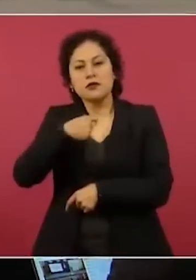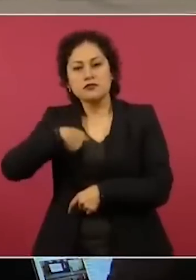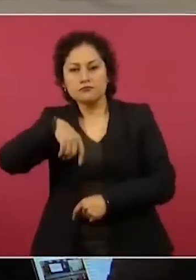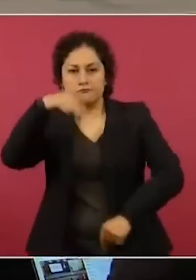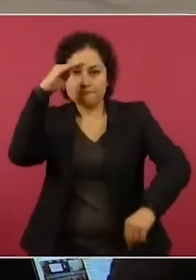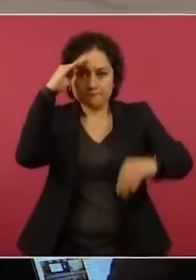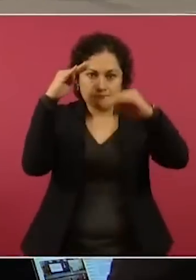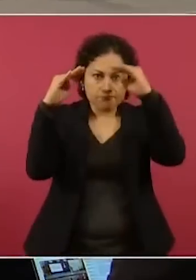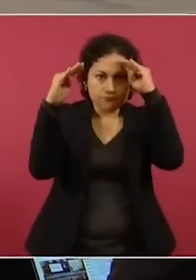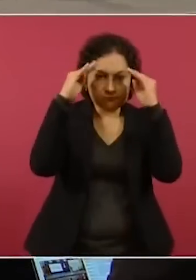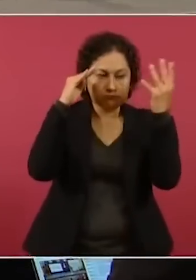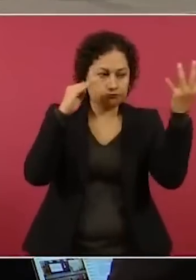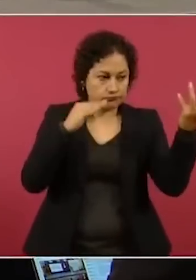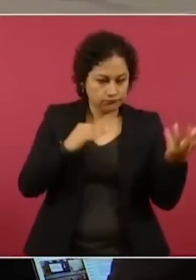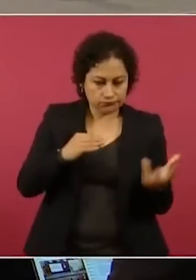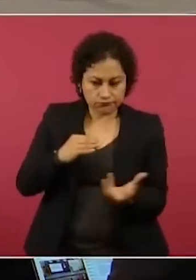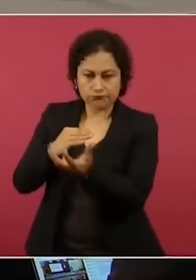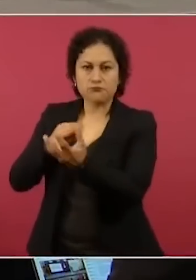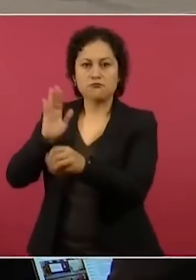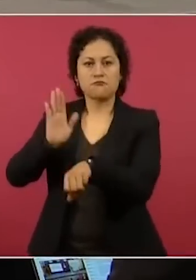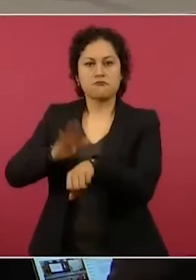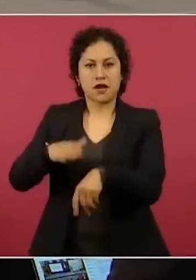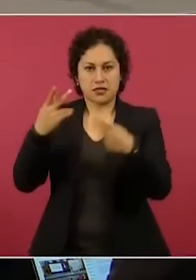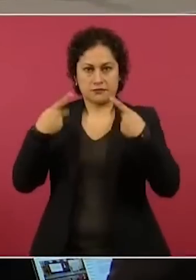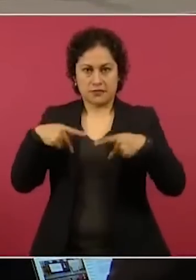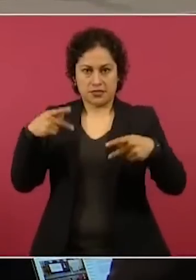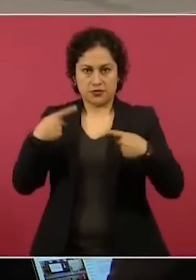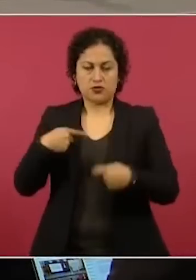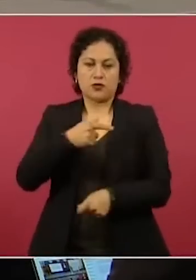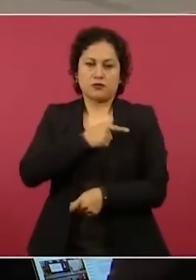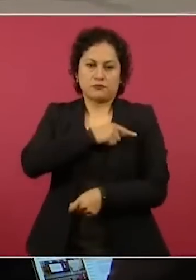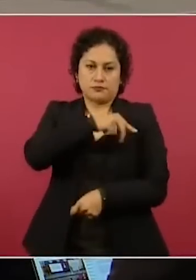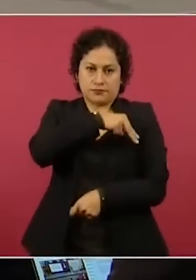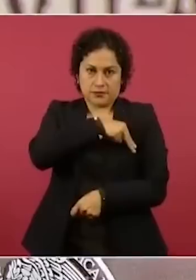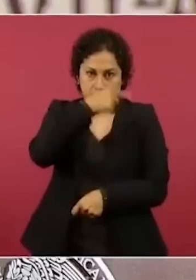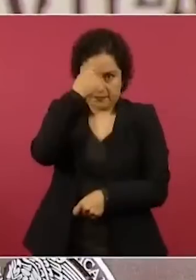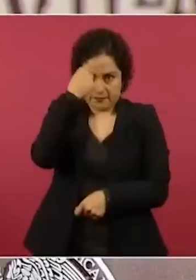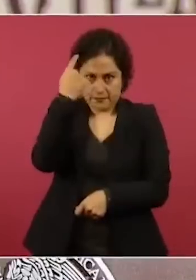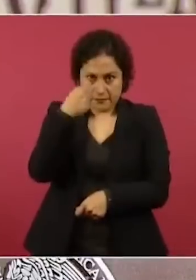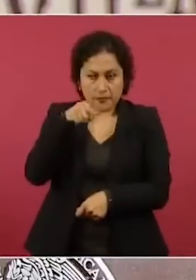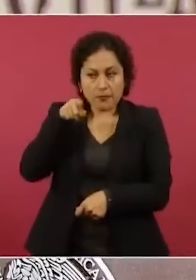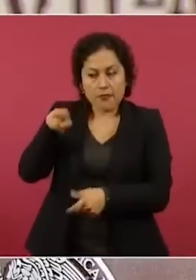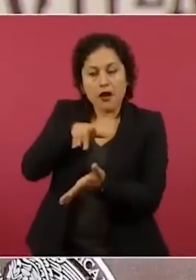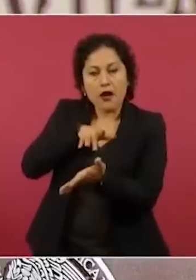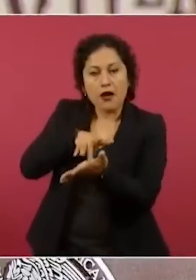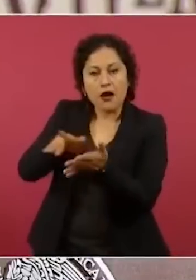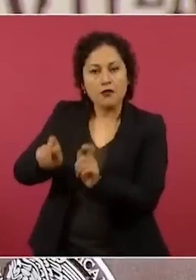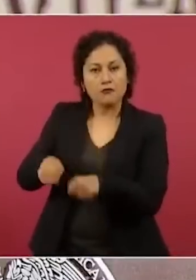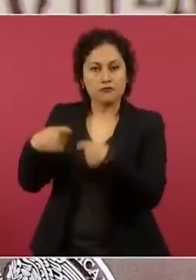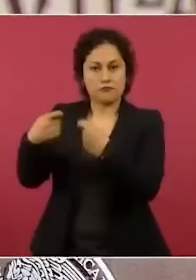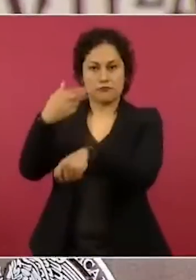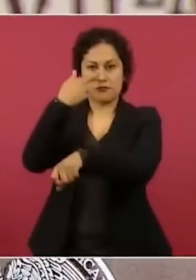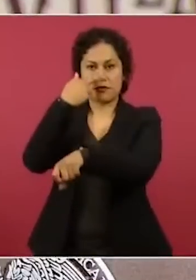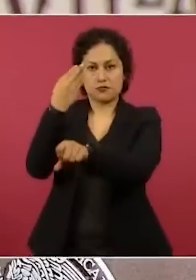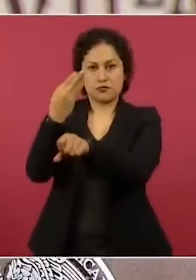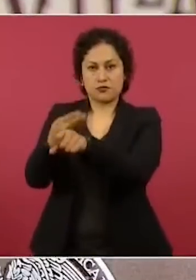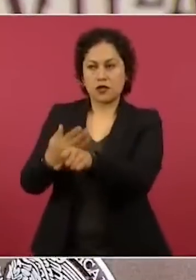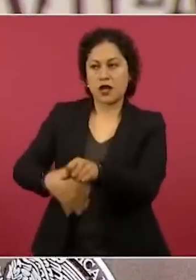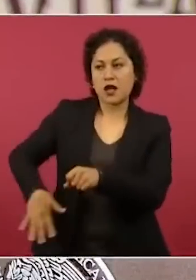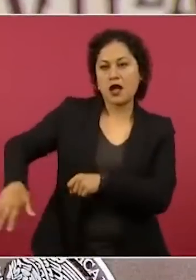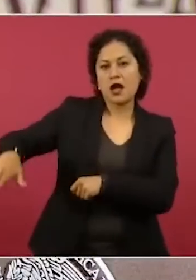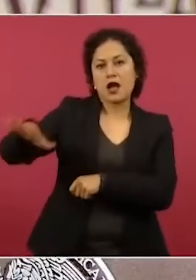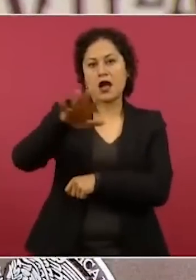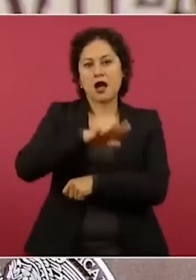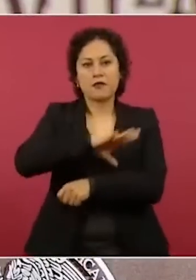mayores efectivos de Guardia Nacional ahí a Matehuala, para que sean los responsables de cubrir toda